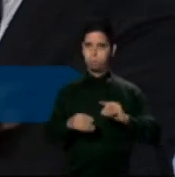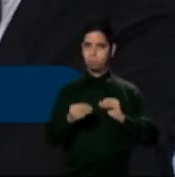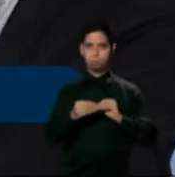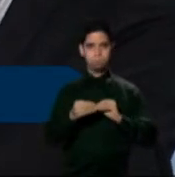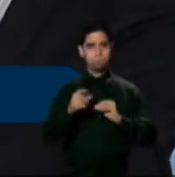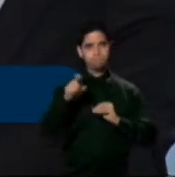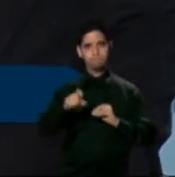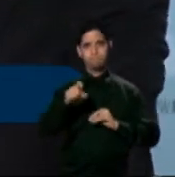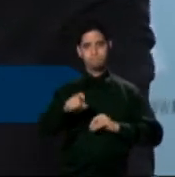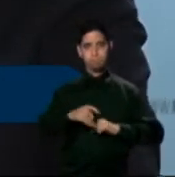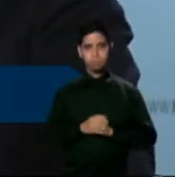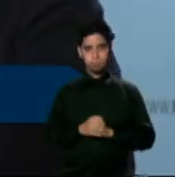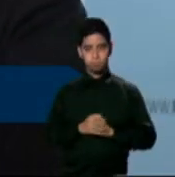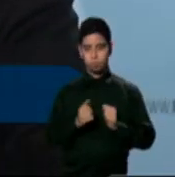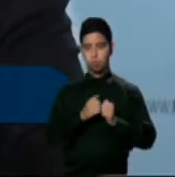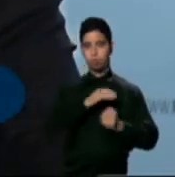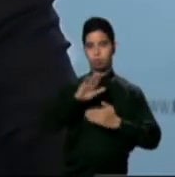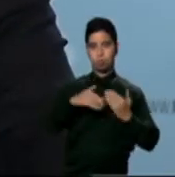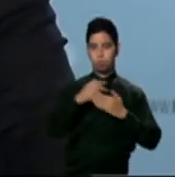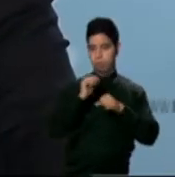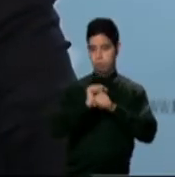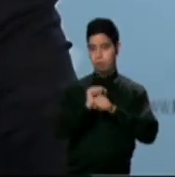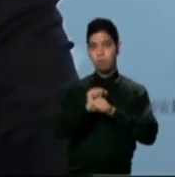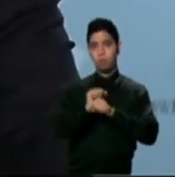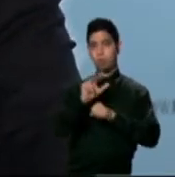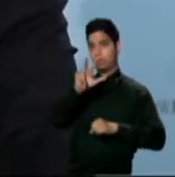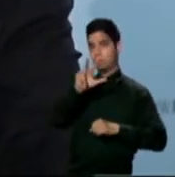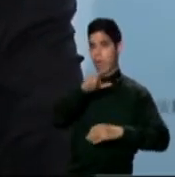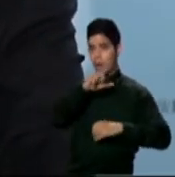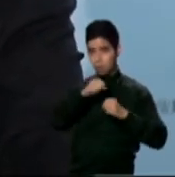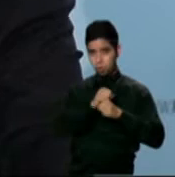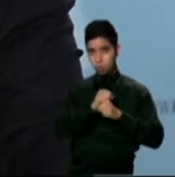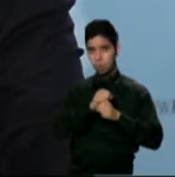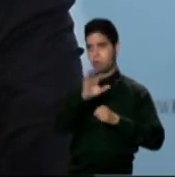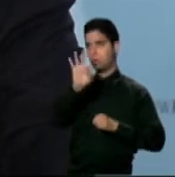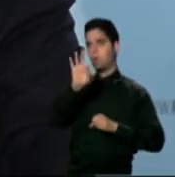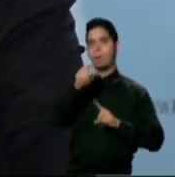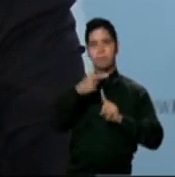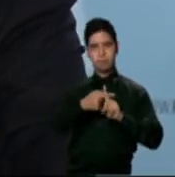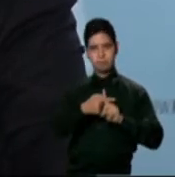Con todo lo que hemos hecho en estos tres años y ocho meses, y nueve meses ya,